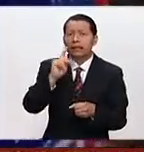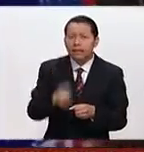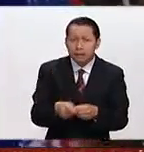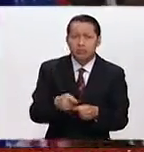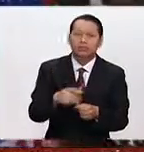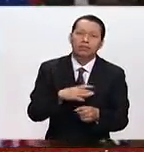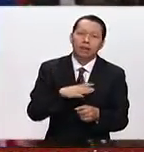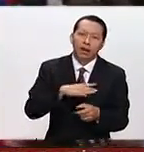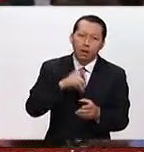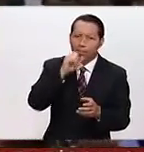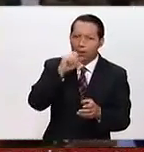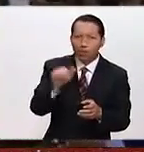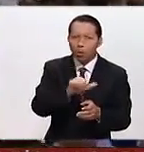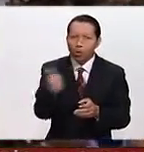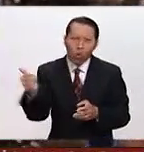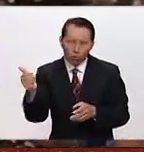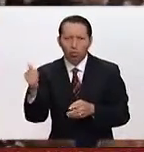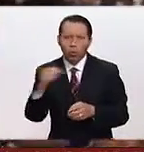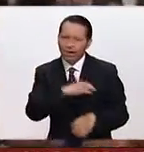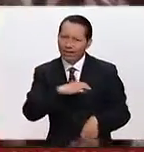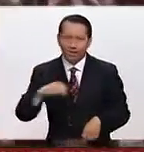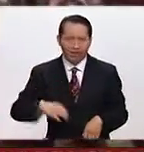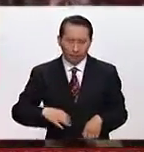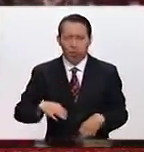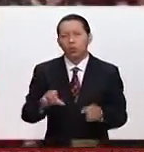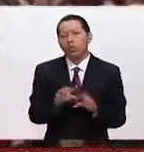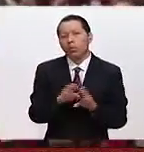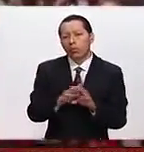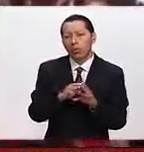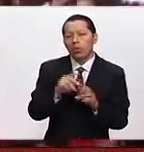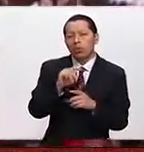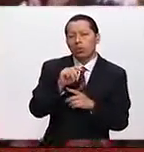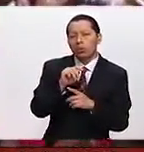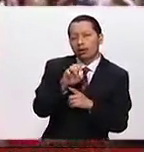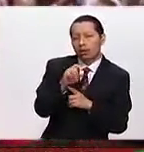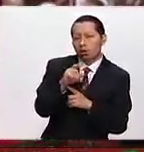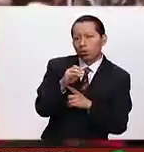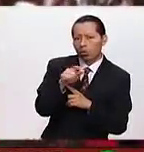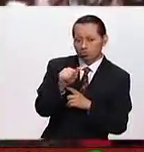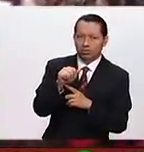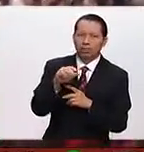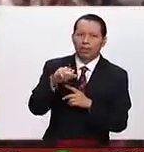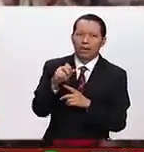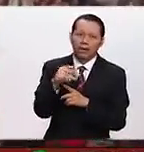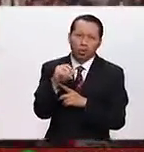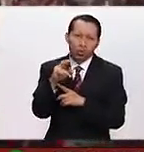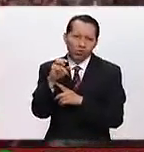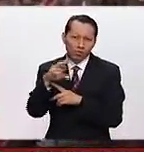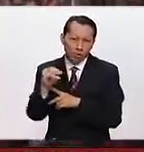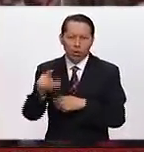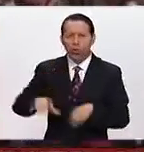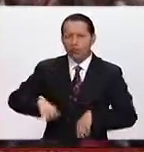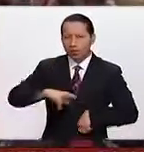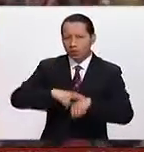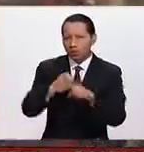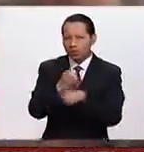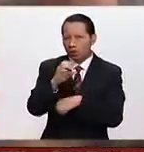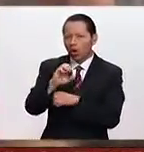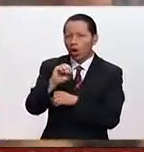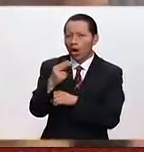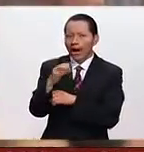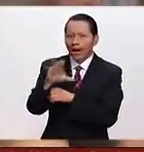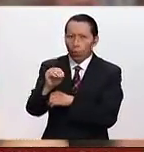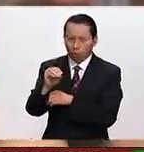otros candidatos, especialmente por personalidades como Ted Cruz, como Marco Rubio, y también por el gobernador del estado de Ohio,